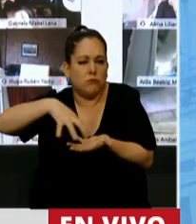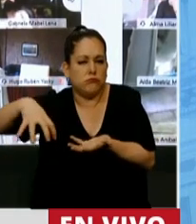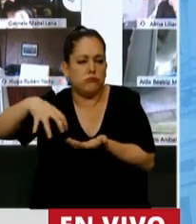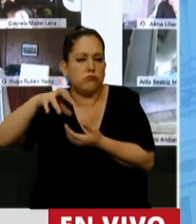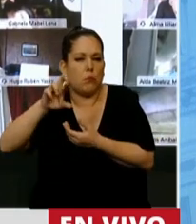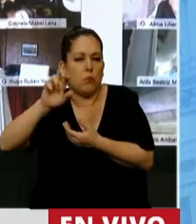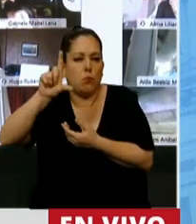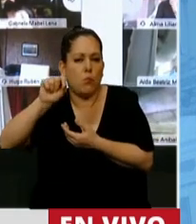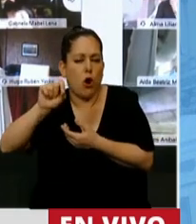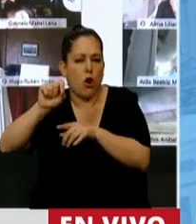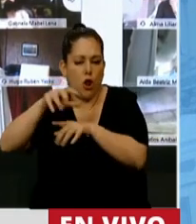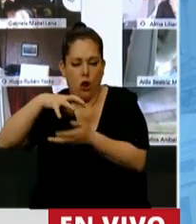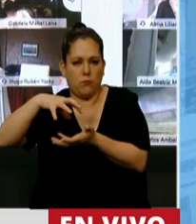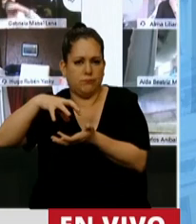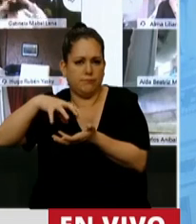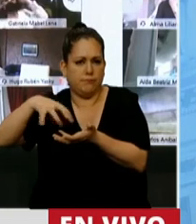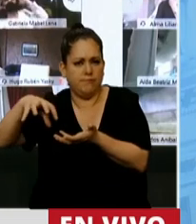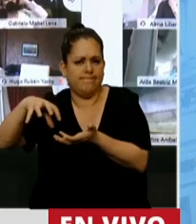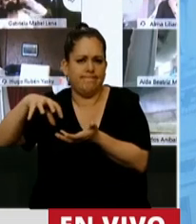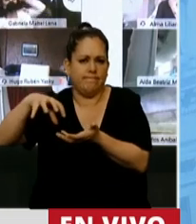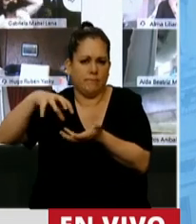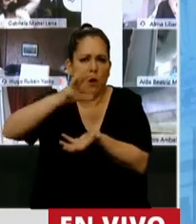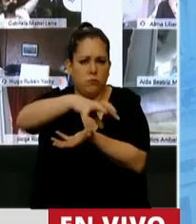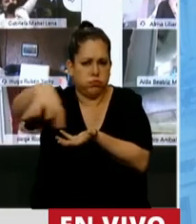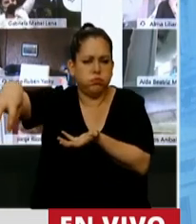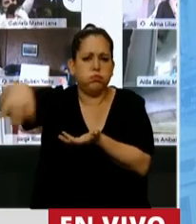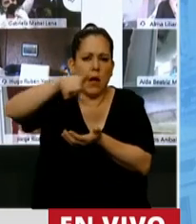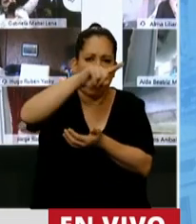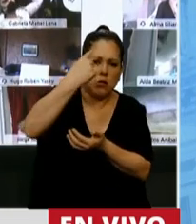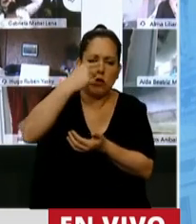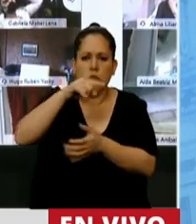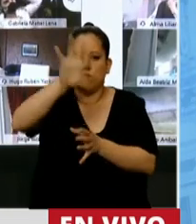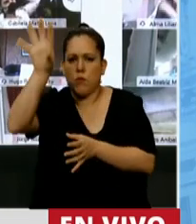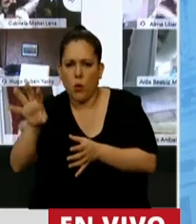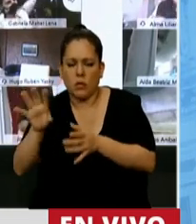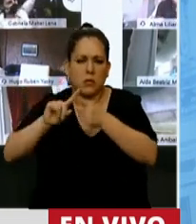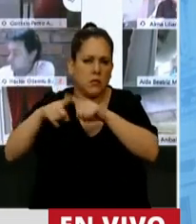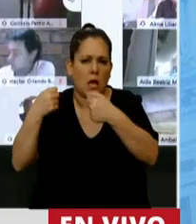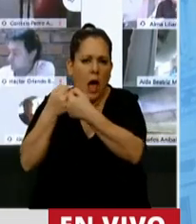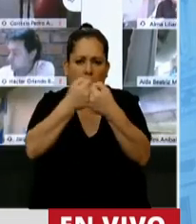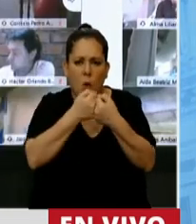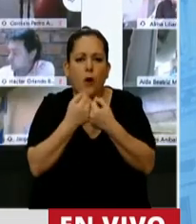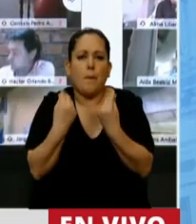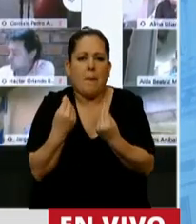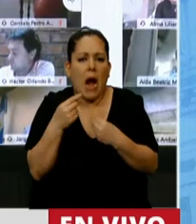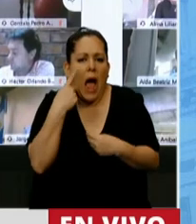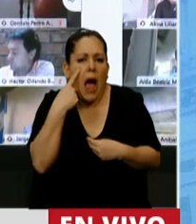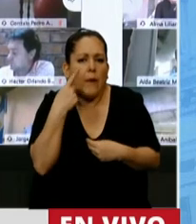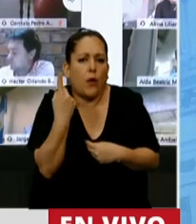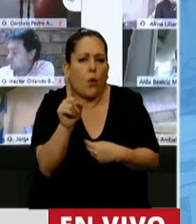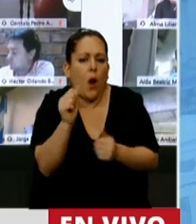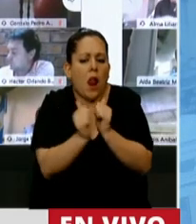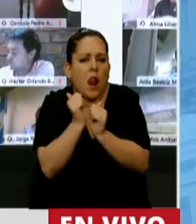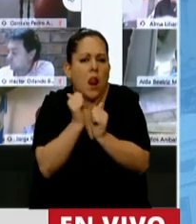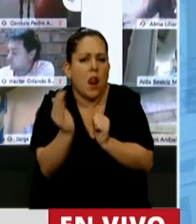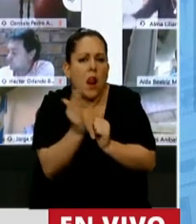corporación integrada por Nación y Provincia que va a decidir qué actividad va a ser beneficiada con la eximisión de